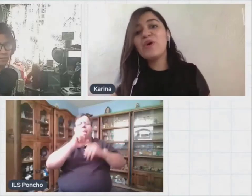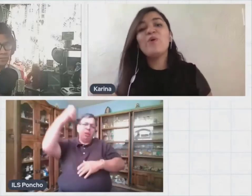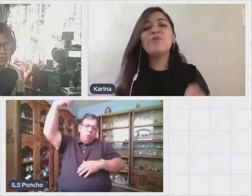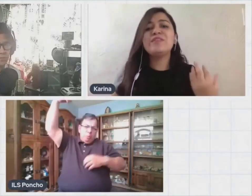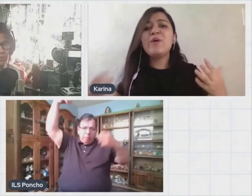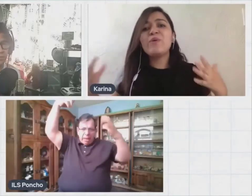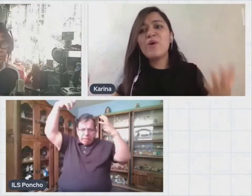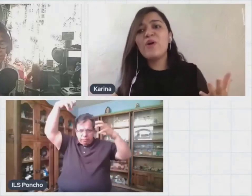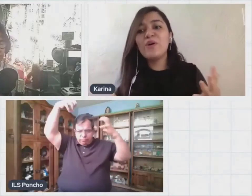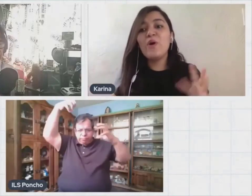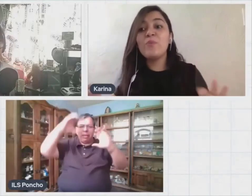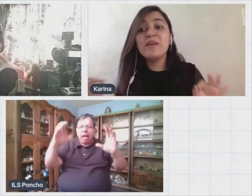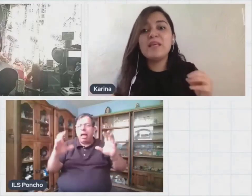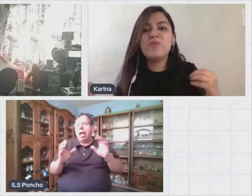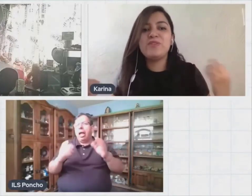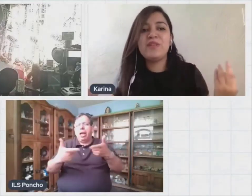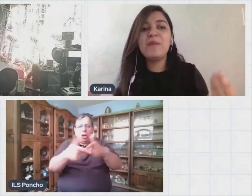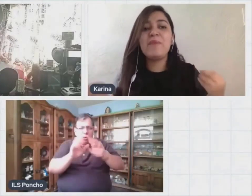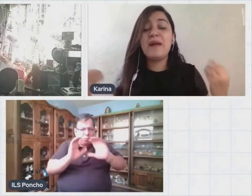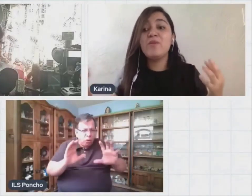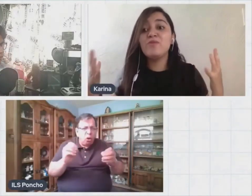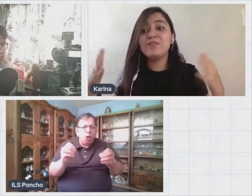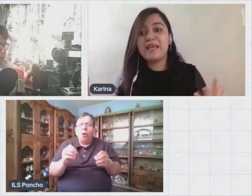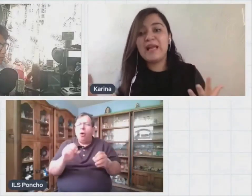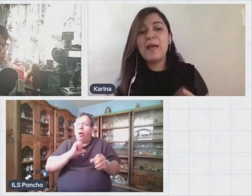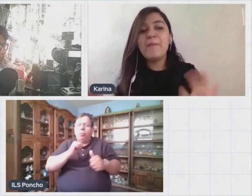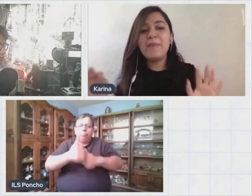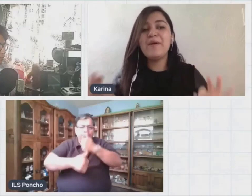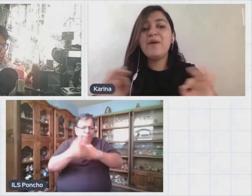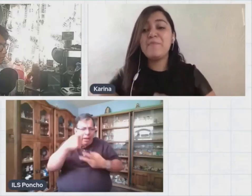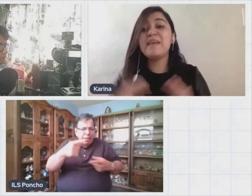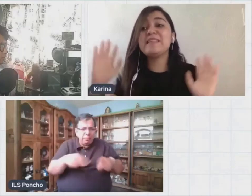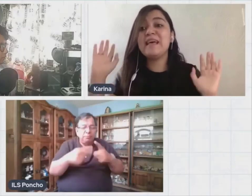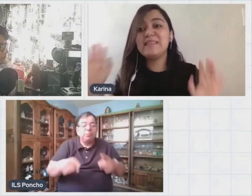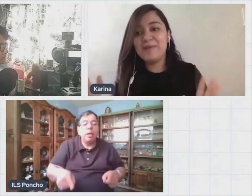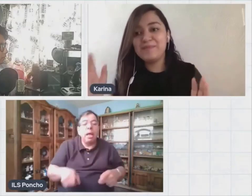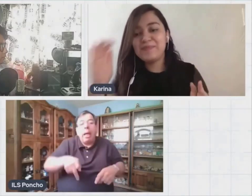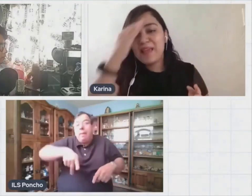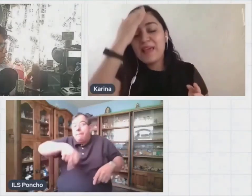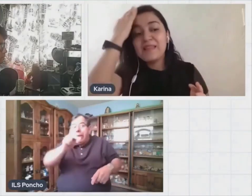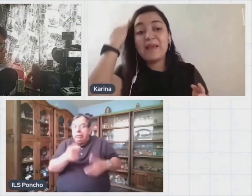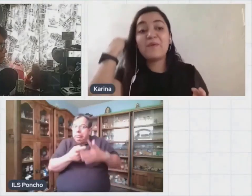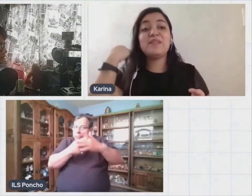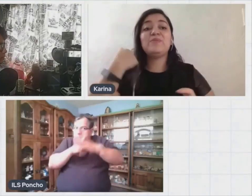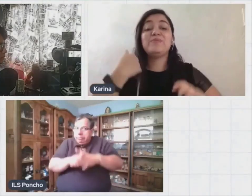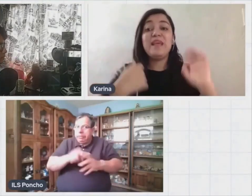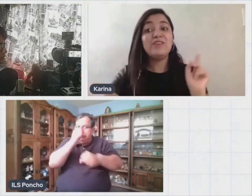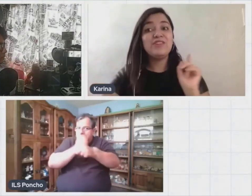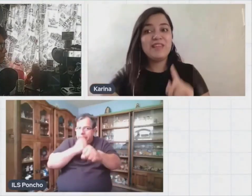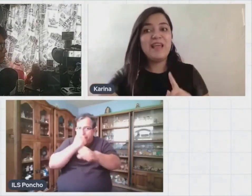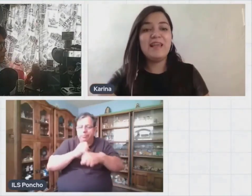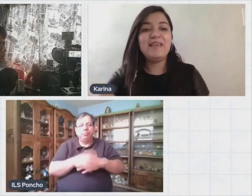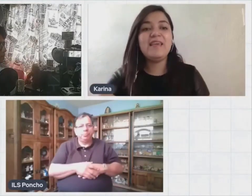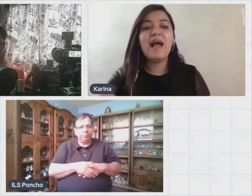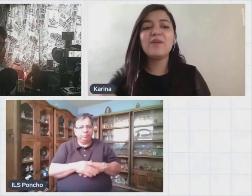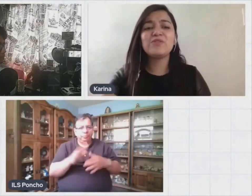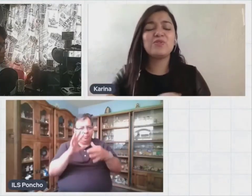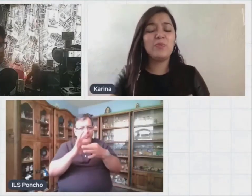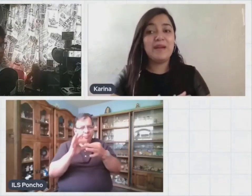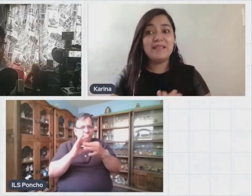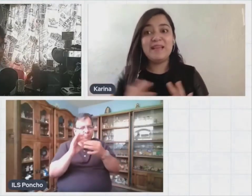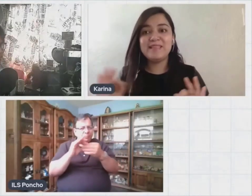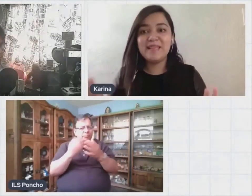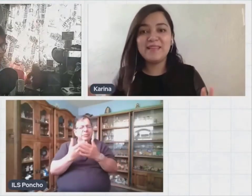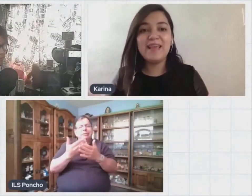amigos, únete a un coro o puedes audicionar para un musical. Pero empieza ya. Te cuento. El otro día leí